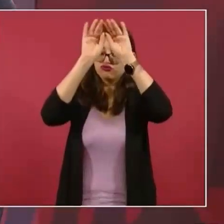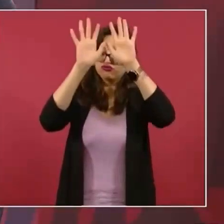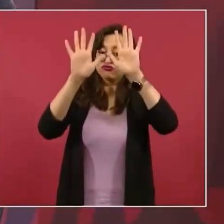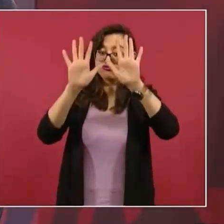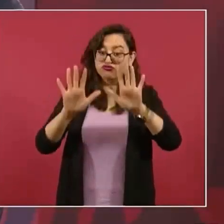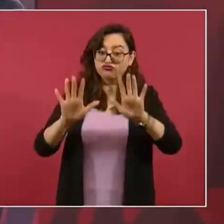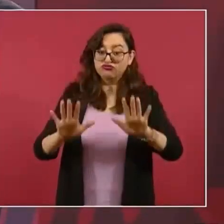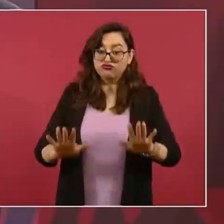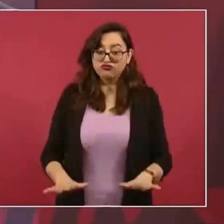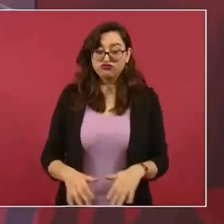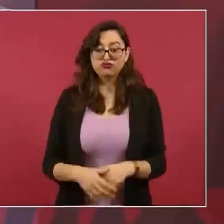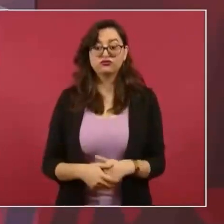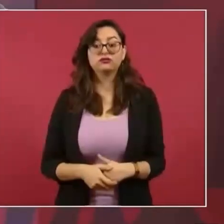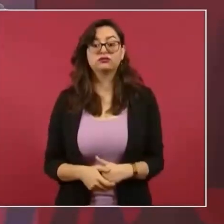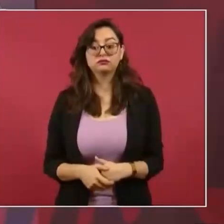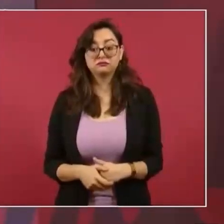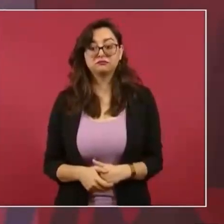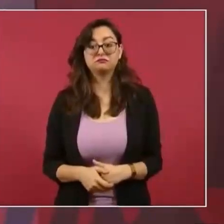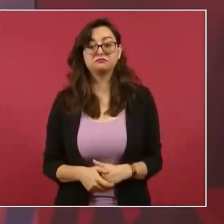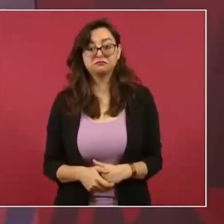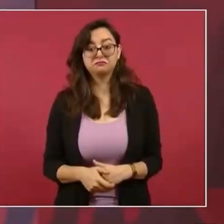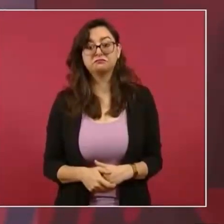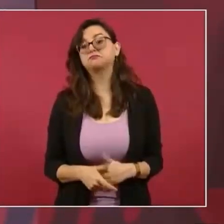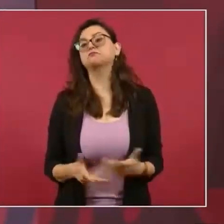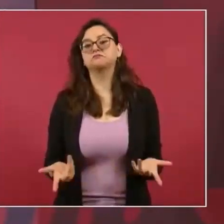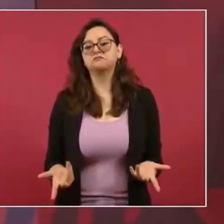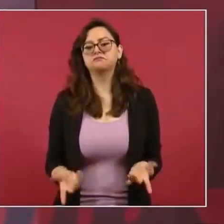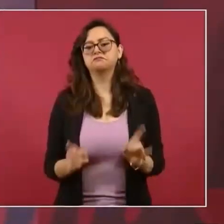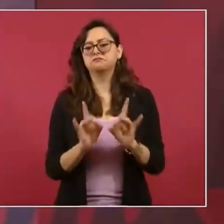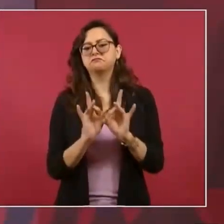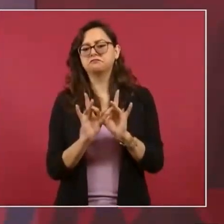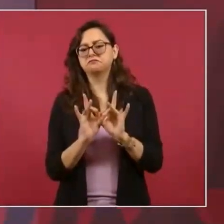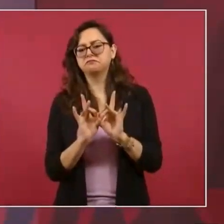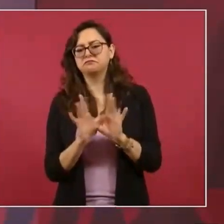con todos sus defectos